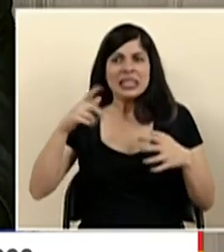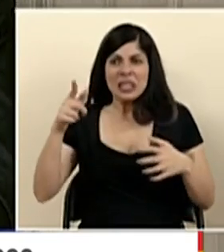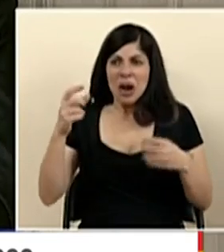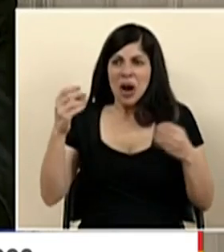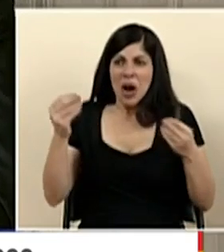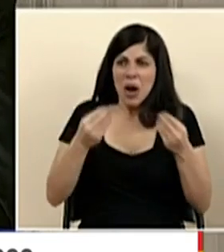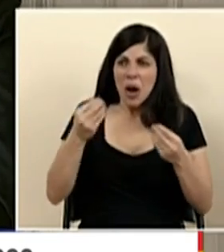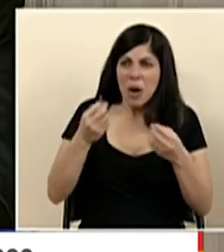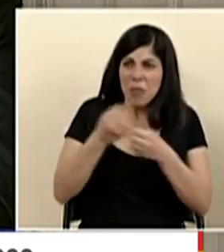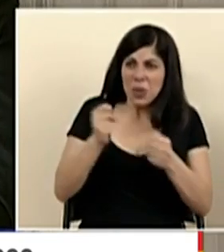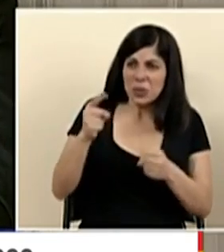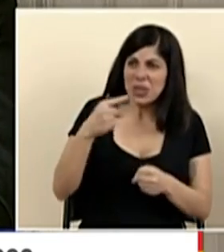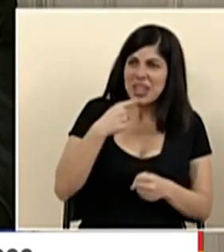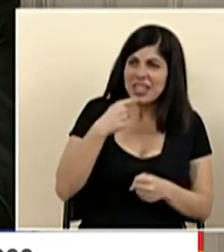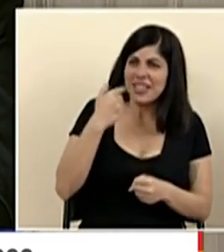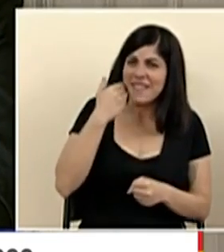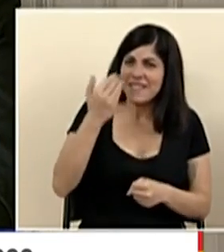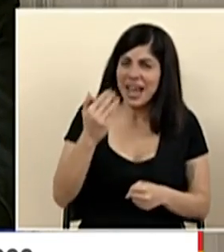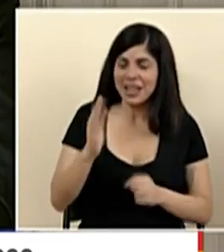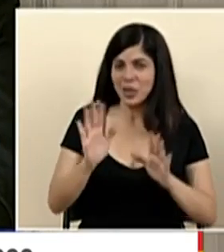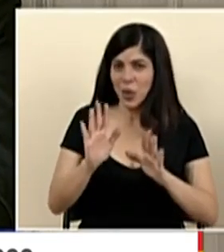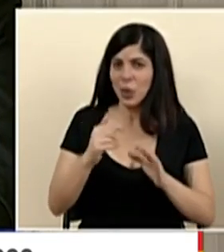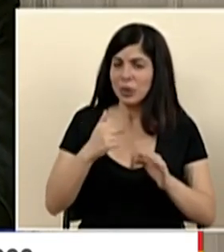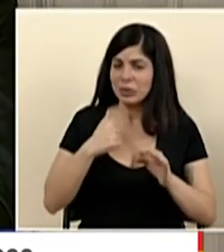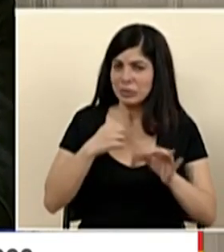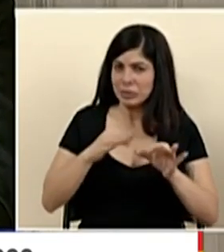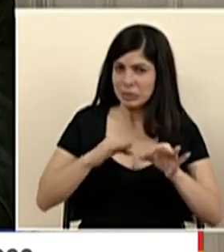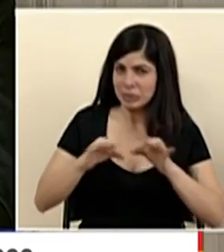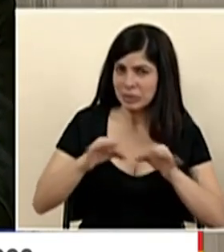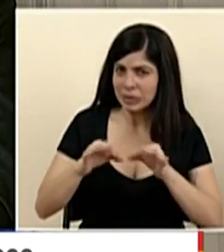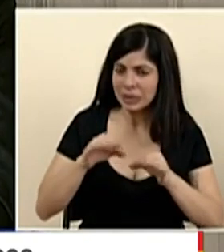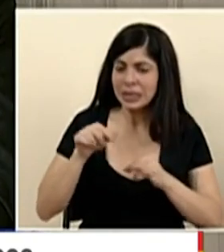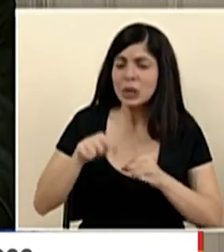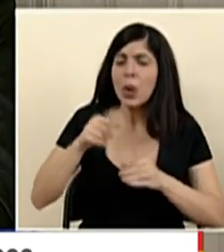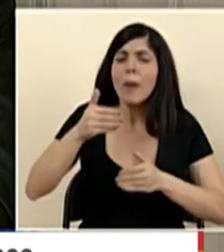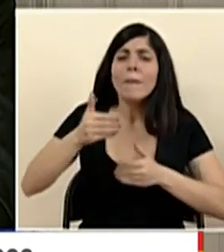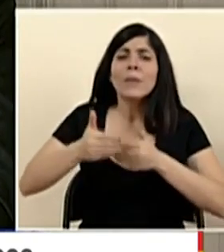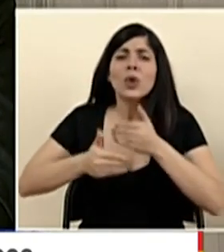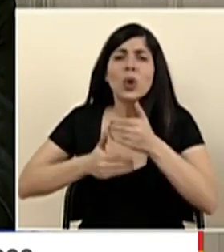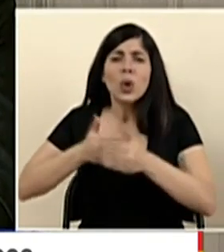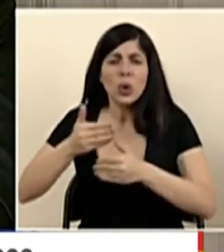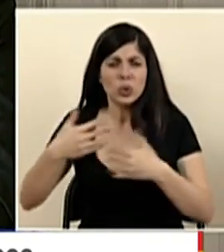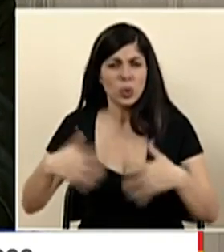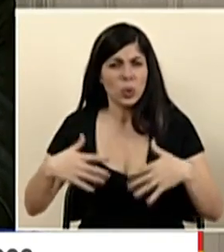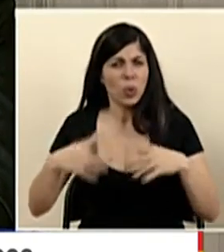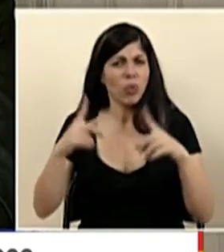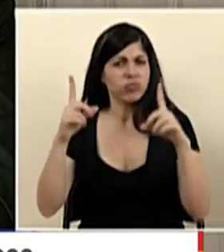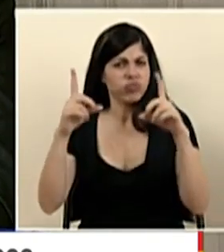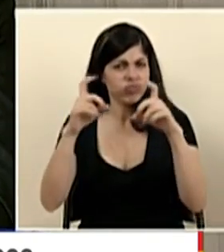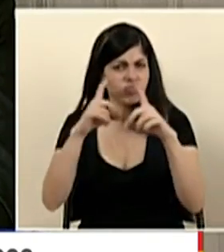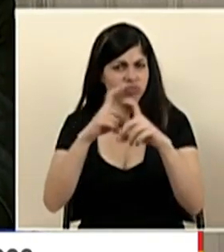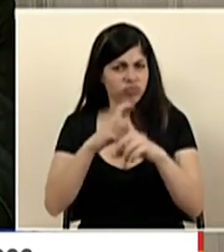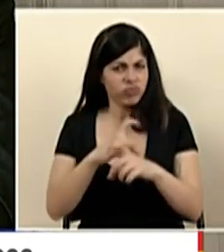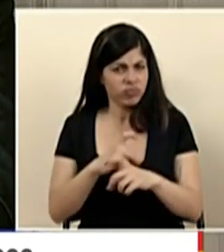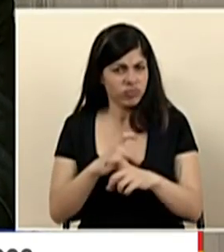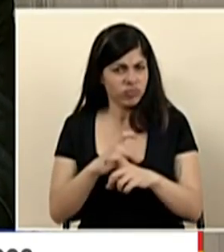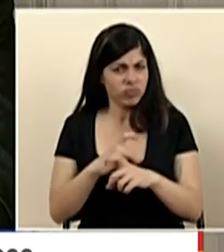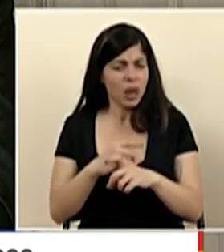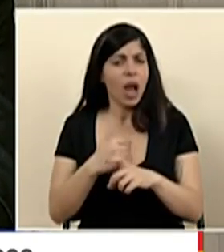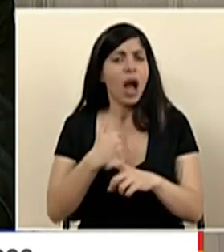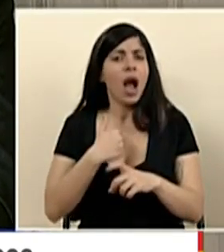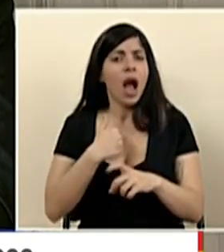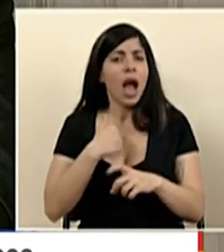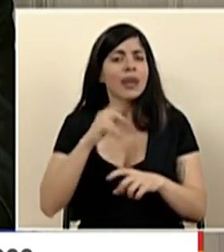cómo pretende que es tan fácil entonces definitivamente es un proceso muy complicado tenemos